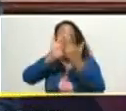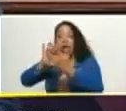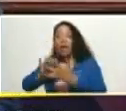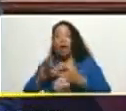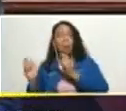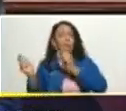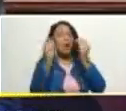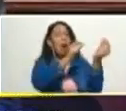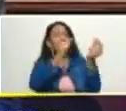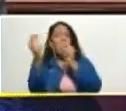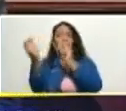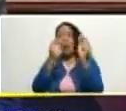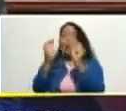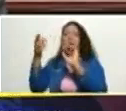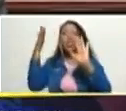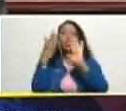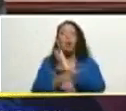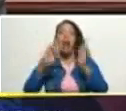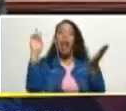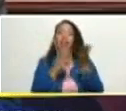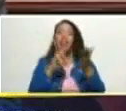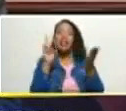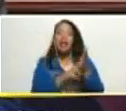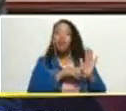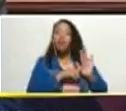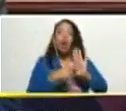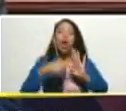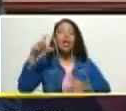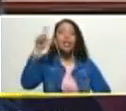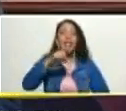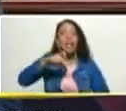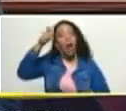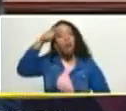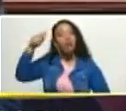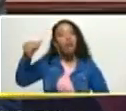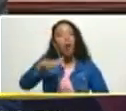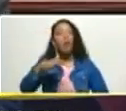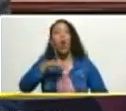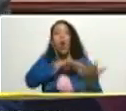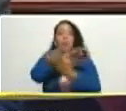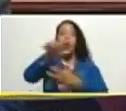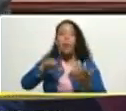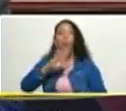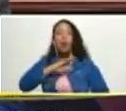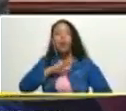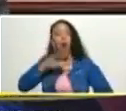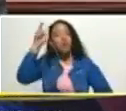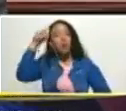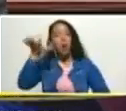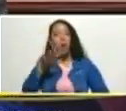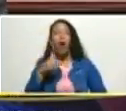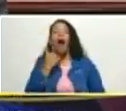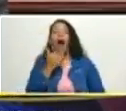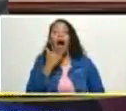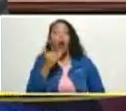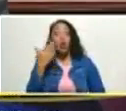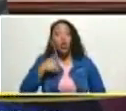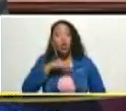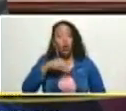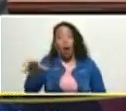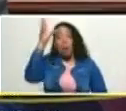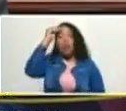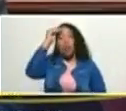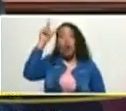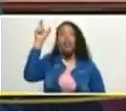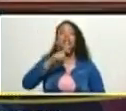candente sobre las verdaderas necesidades del pueblo y los verdaderos problemas del pueblo si alguna lección sacamos es la